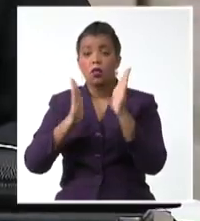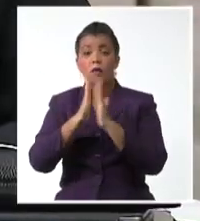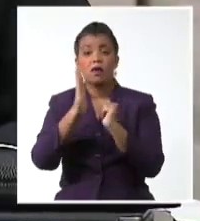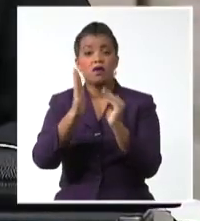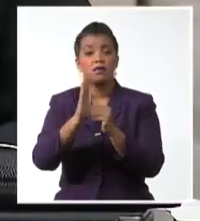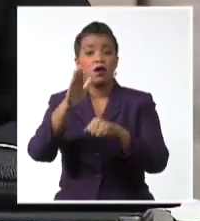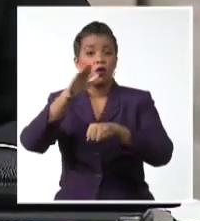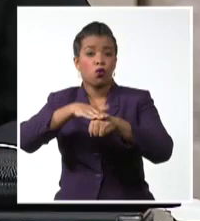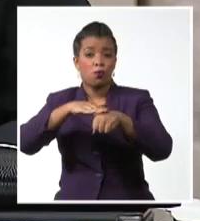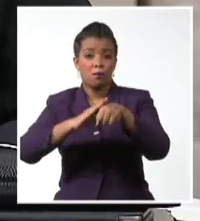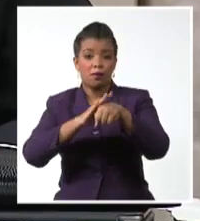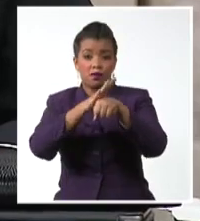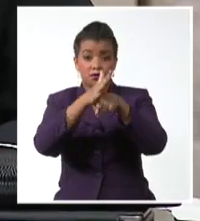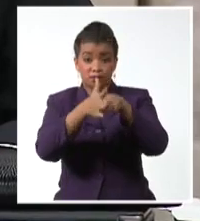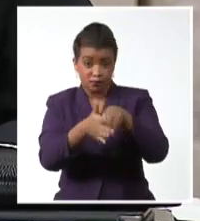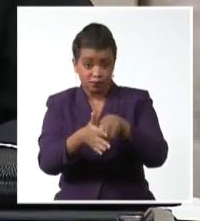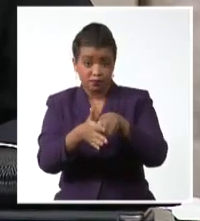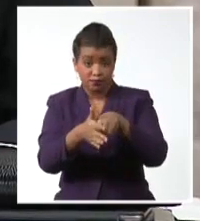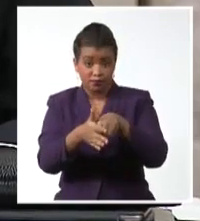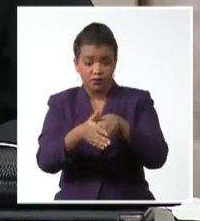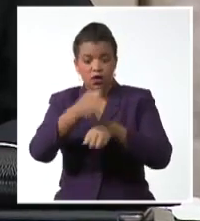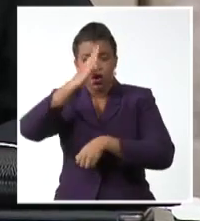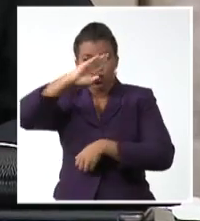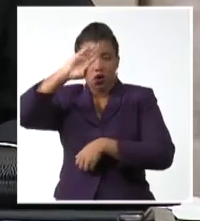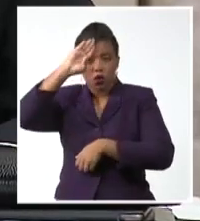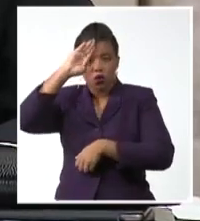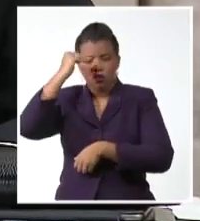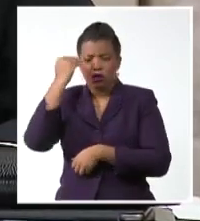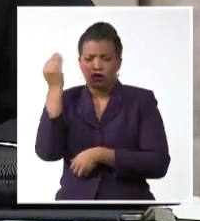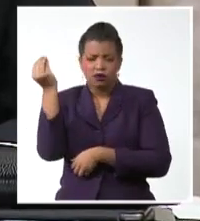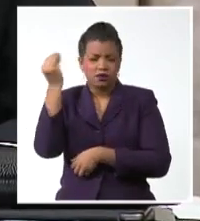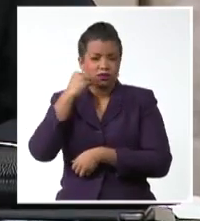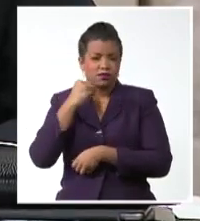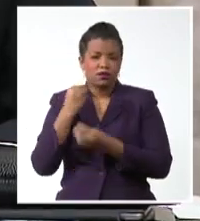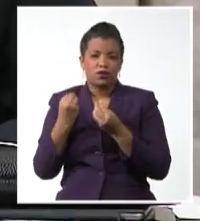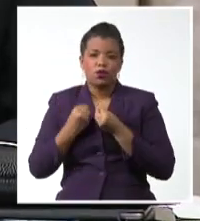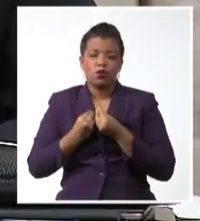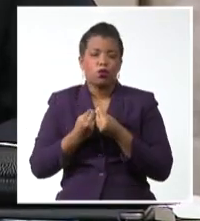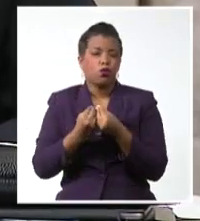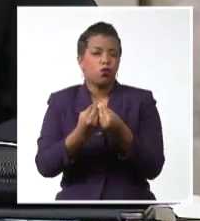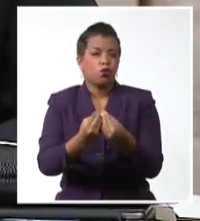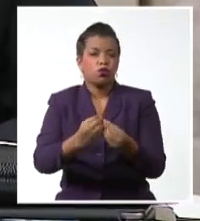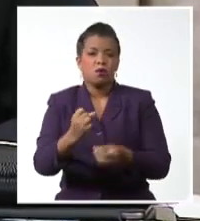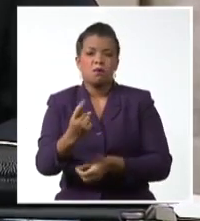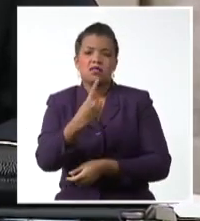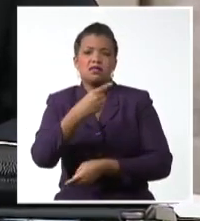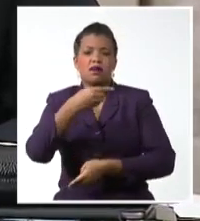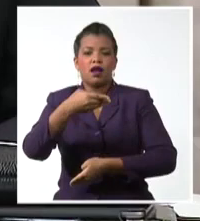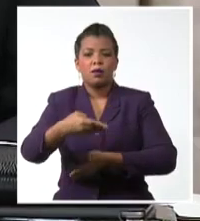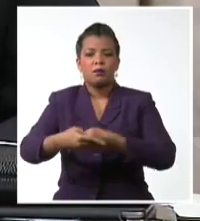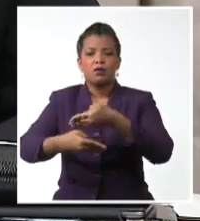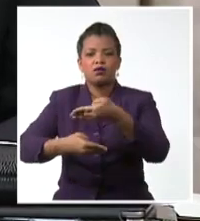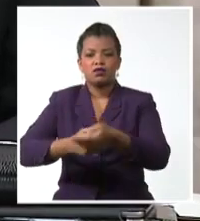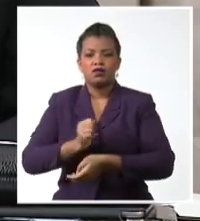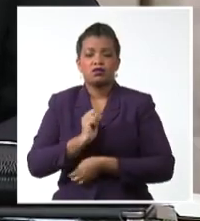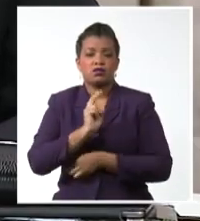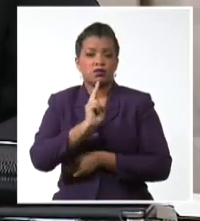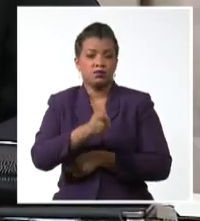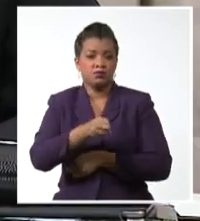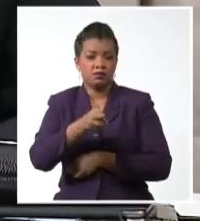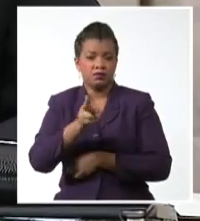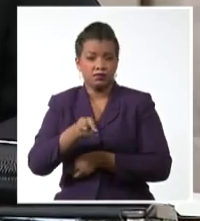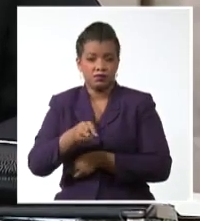pandemia de la COVID-19 Cuba se honra de haber acompañado los principales procesos orientados a la